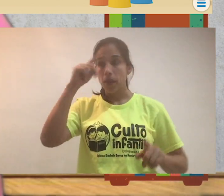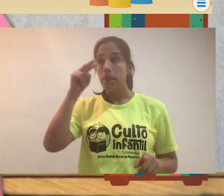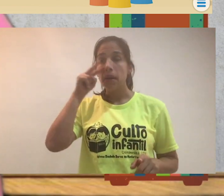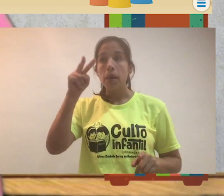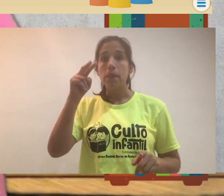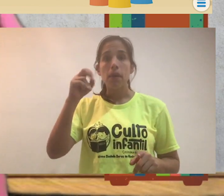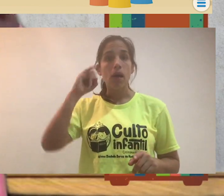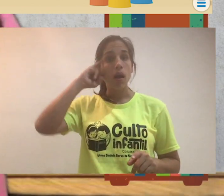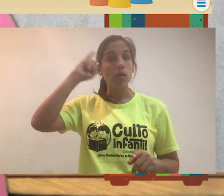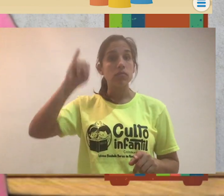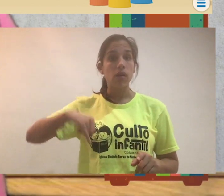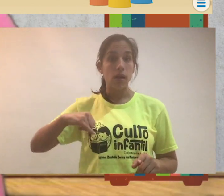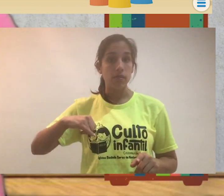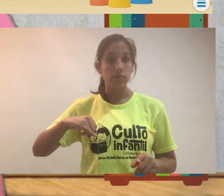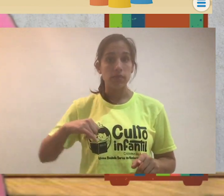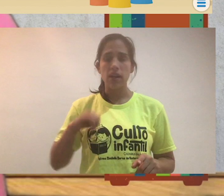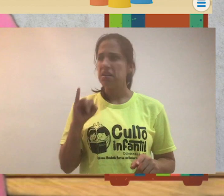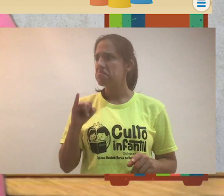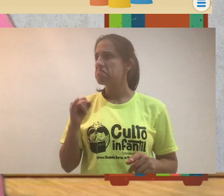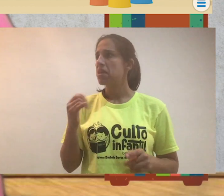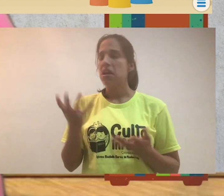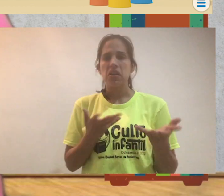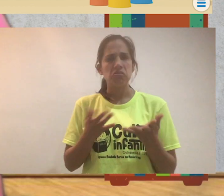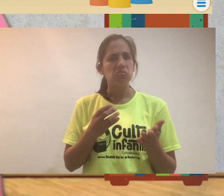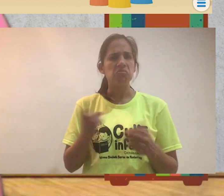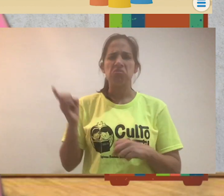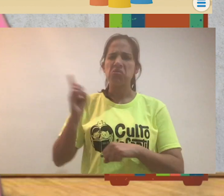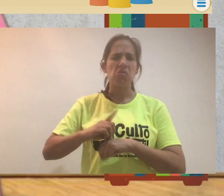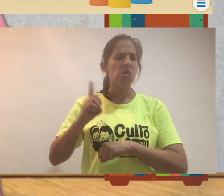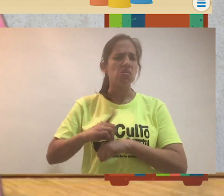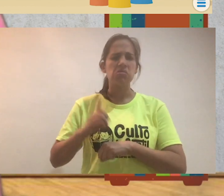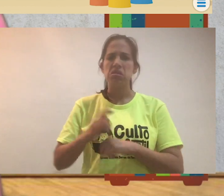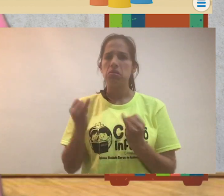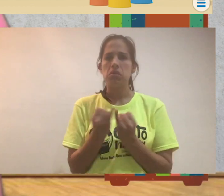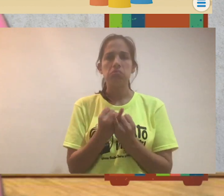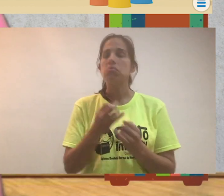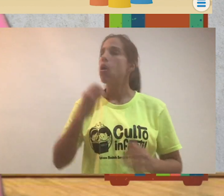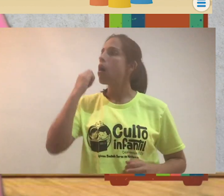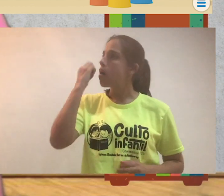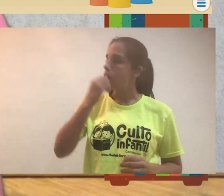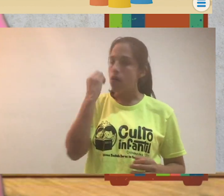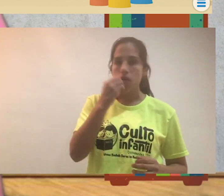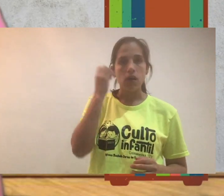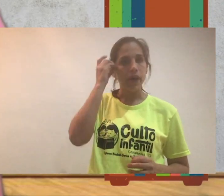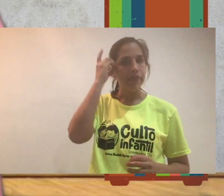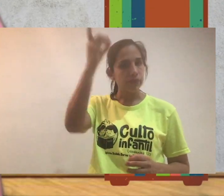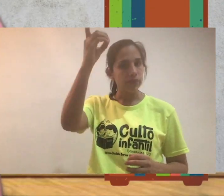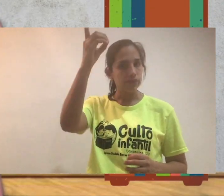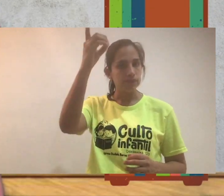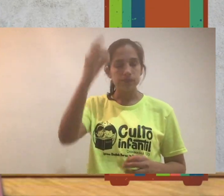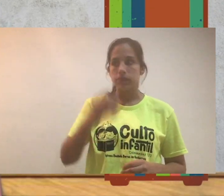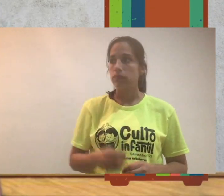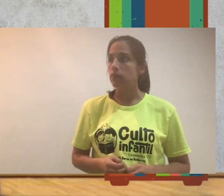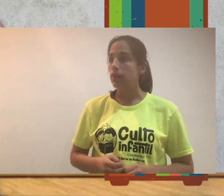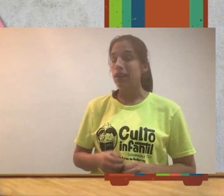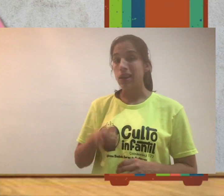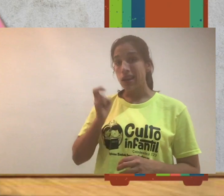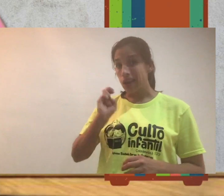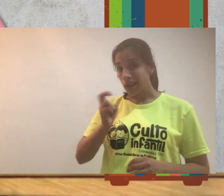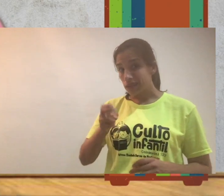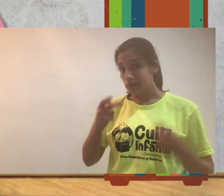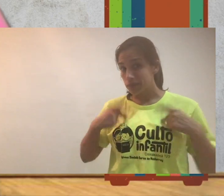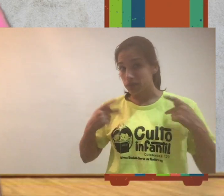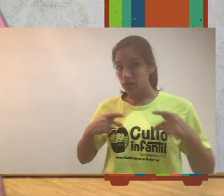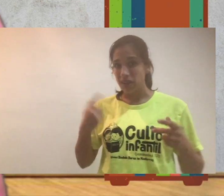como lo hacía todos los días. Él oró a Dios. Estas personas,